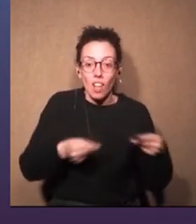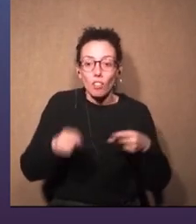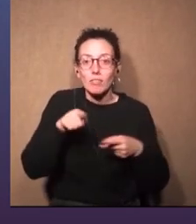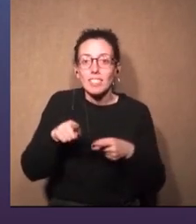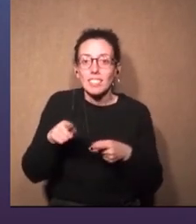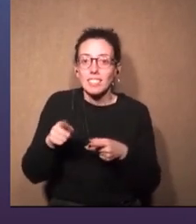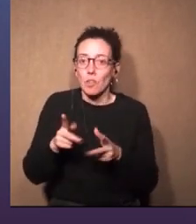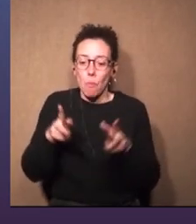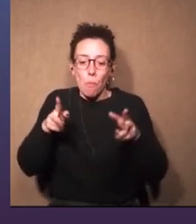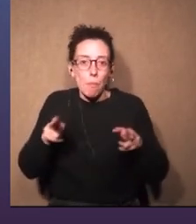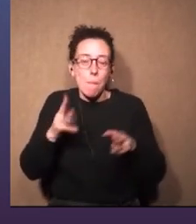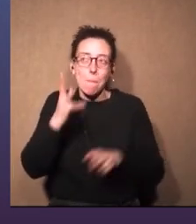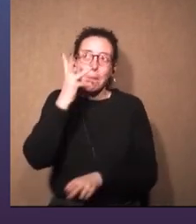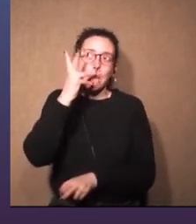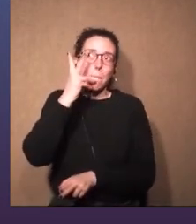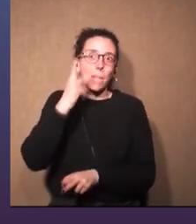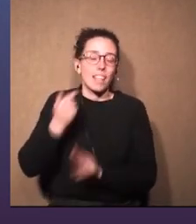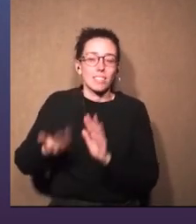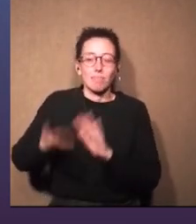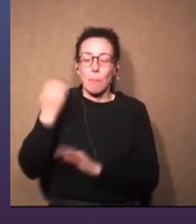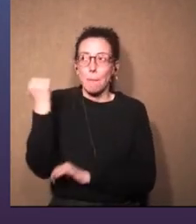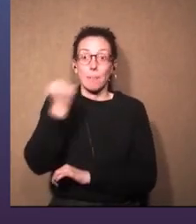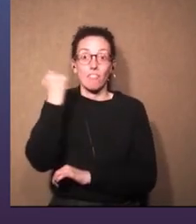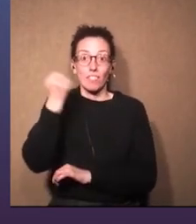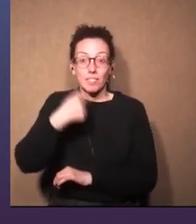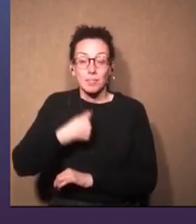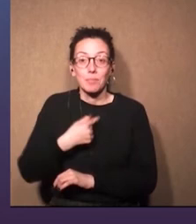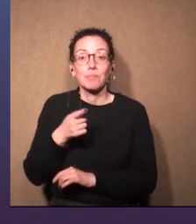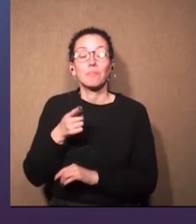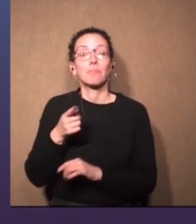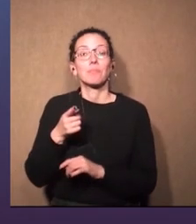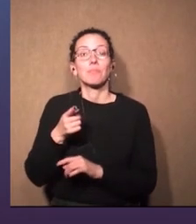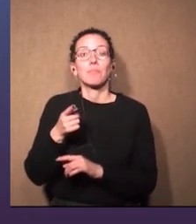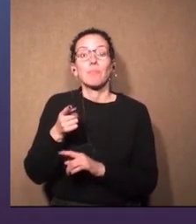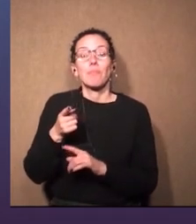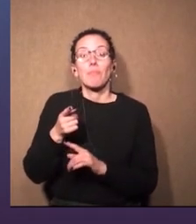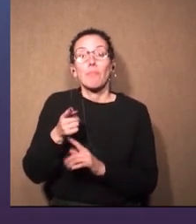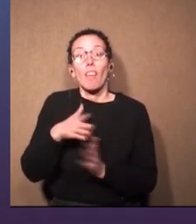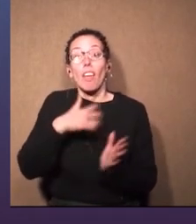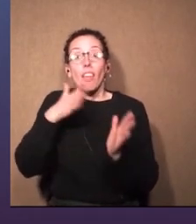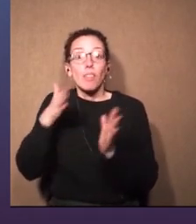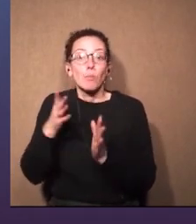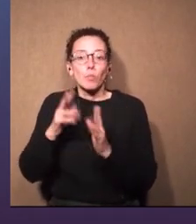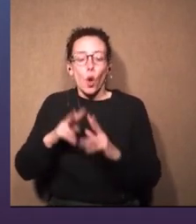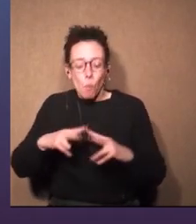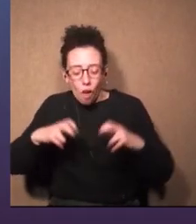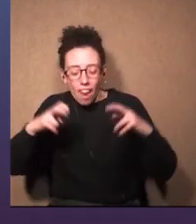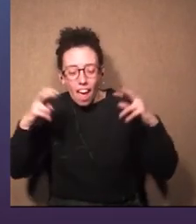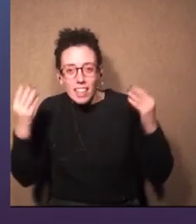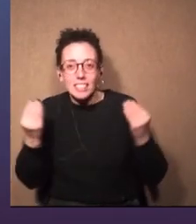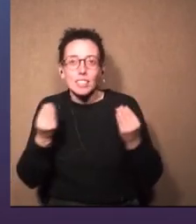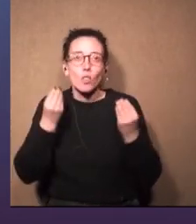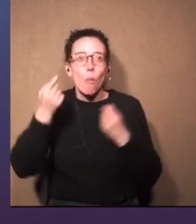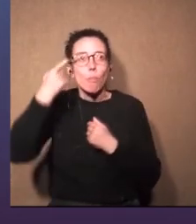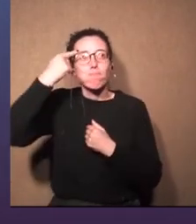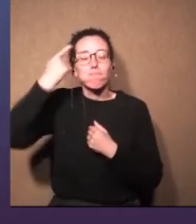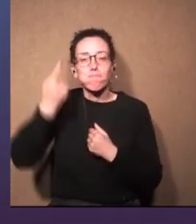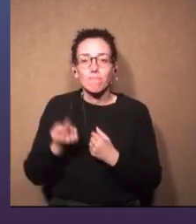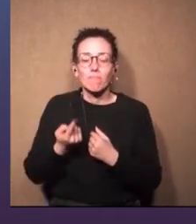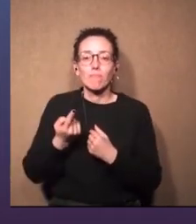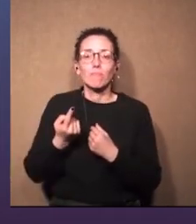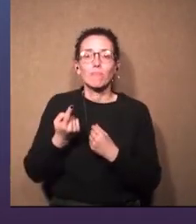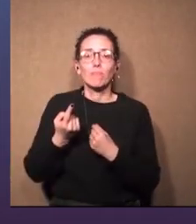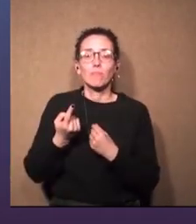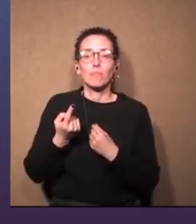una de las partes que me gusta más y y bueno después todo el análisis ¿no? de